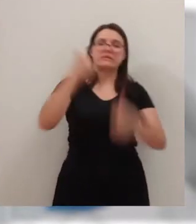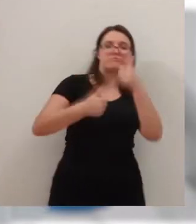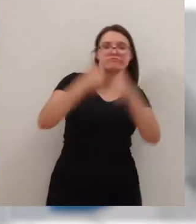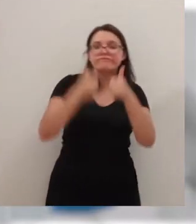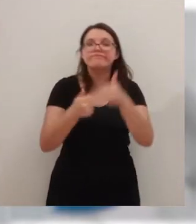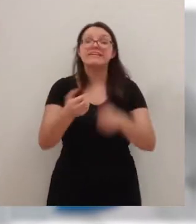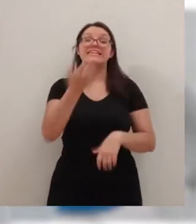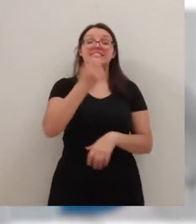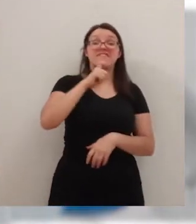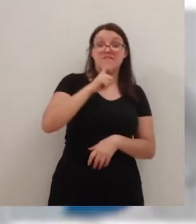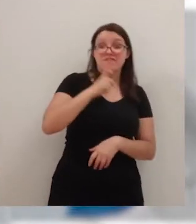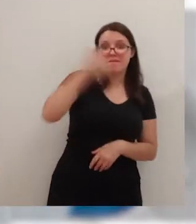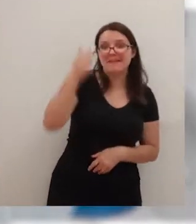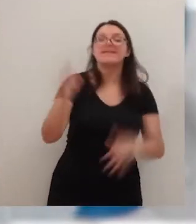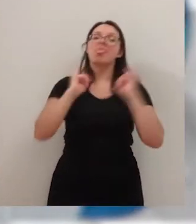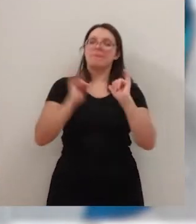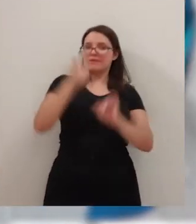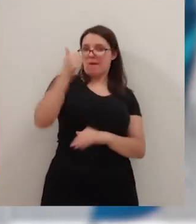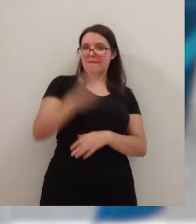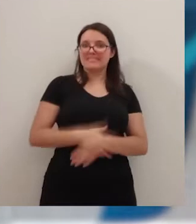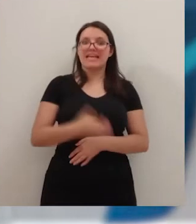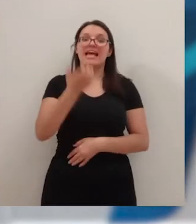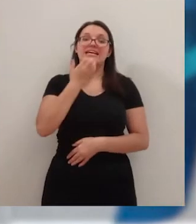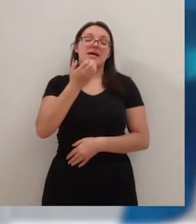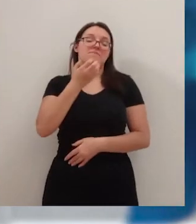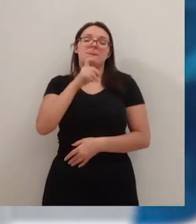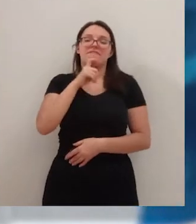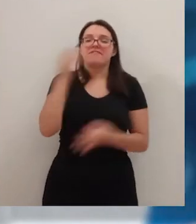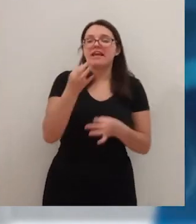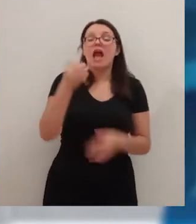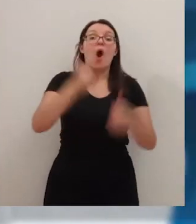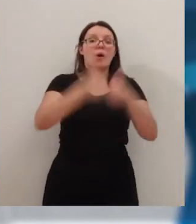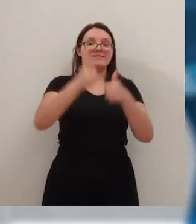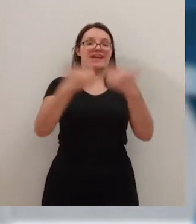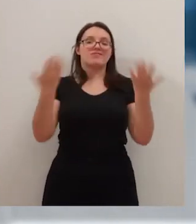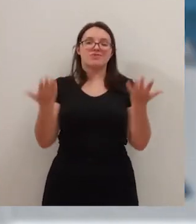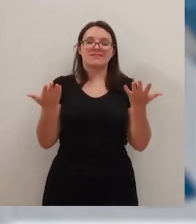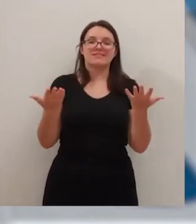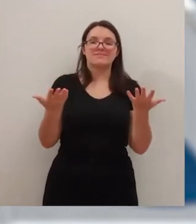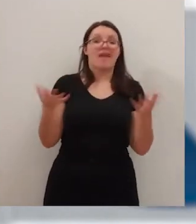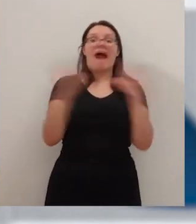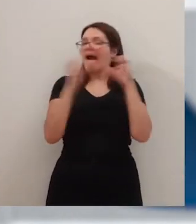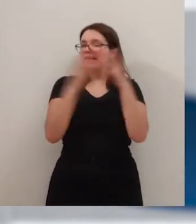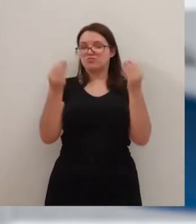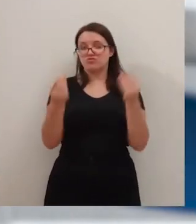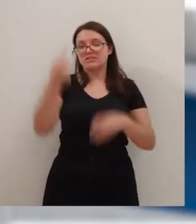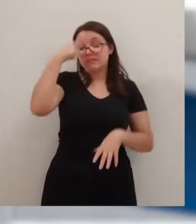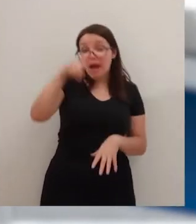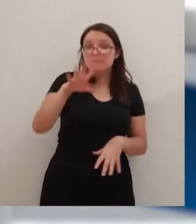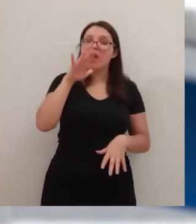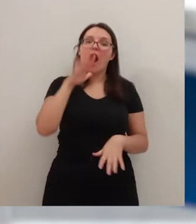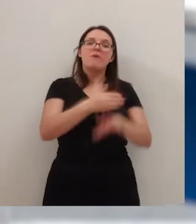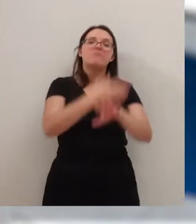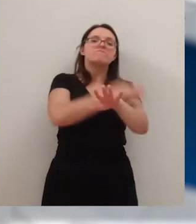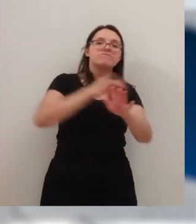decimos siempre, cuanto más difícil el reto, pues más divertido y lo más difícil es la competición, por lo tanto, con ganas, pero bueno, sabemos que tenemos que pasar